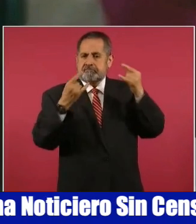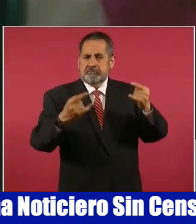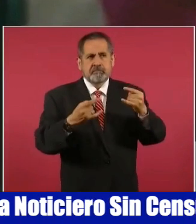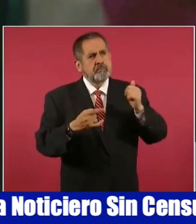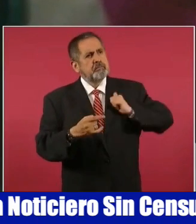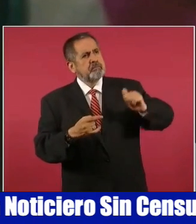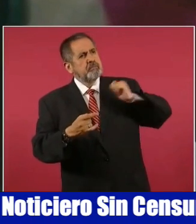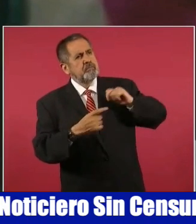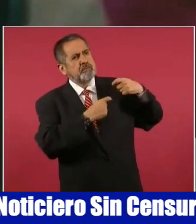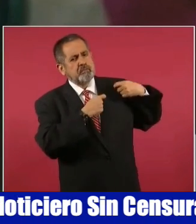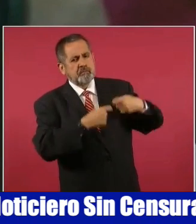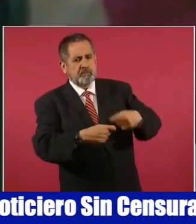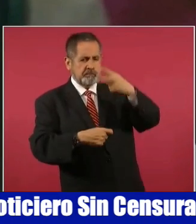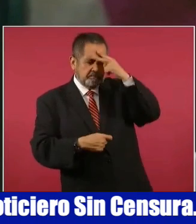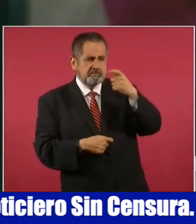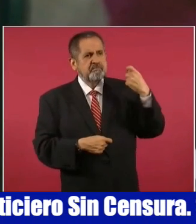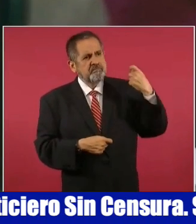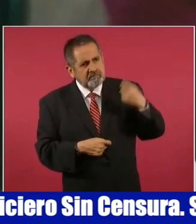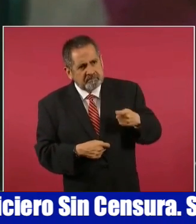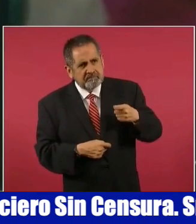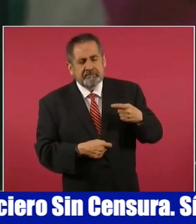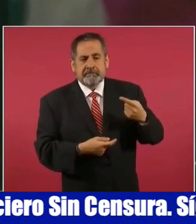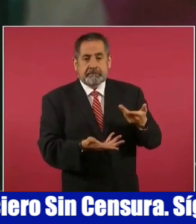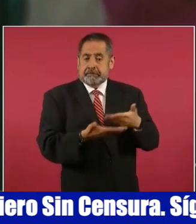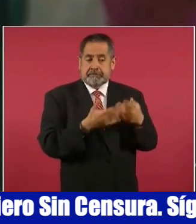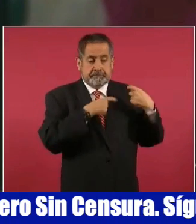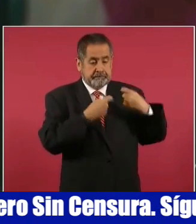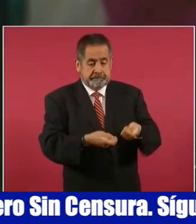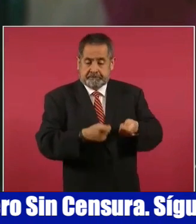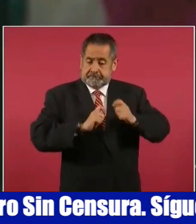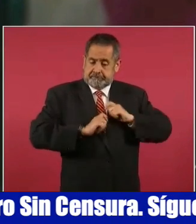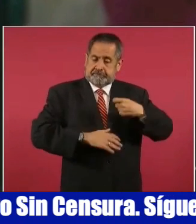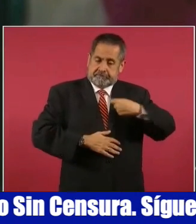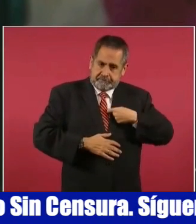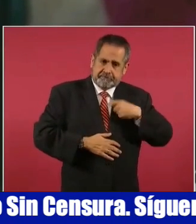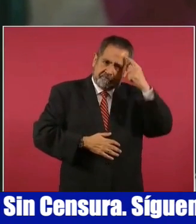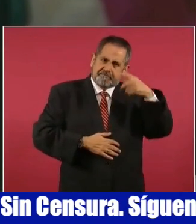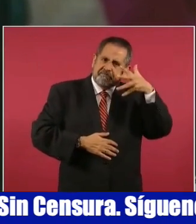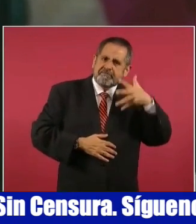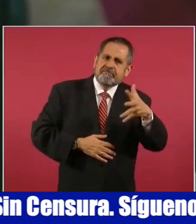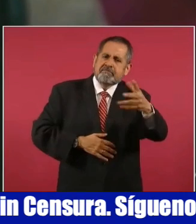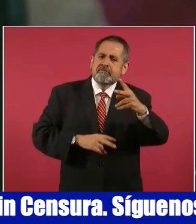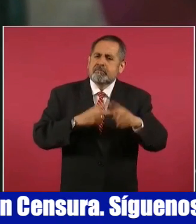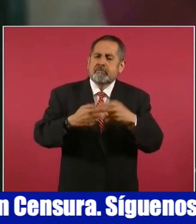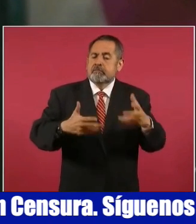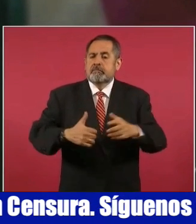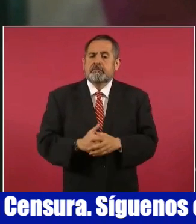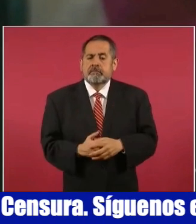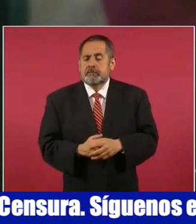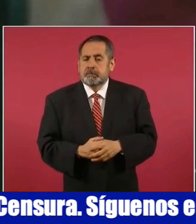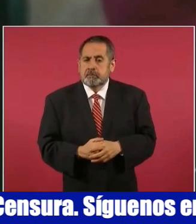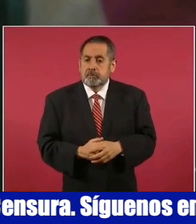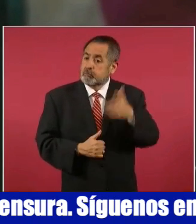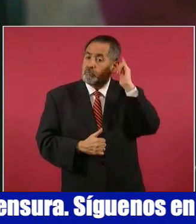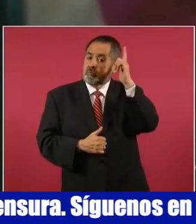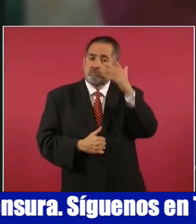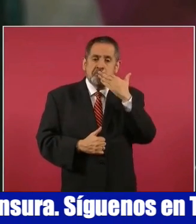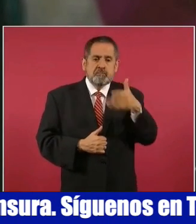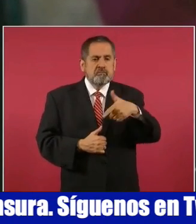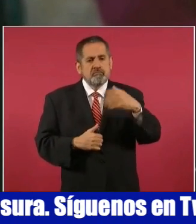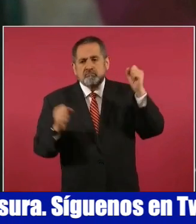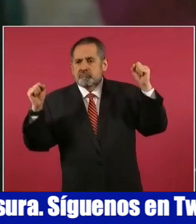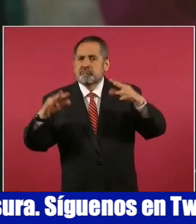venimos, qué somos y por tal, hacia dónde vamos. Enhorabuena por esta